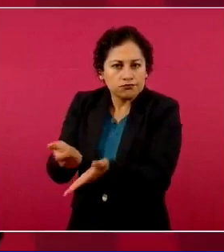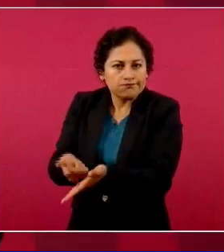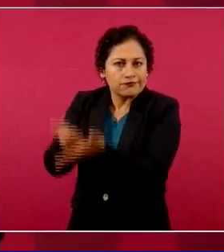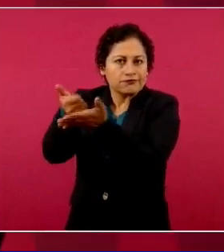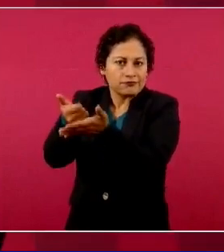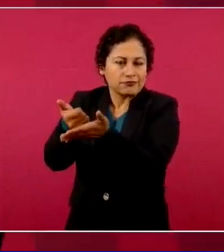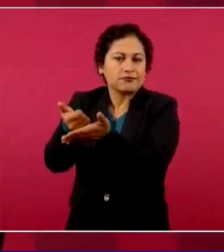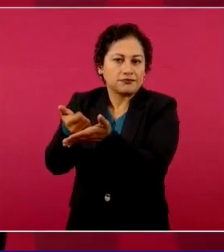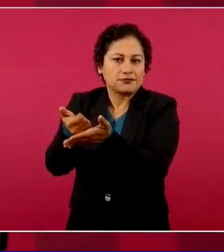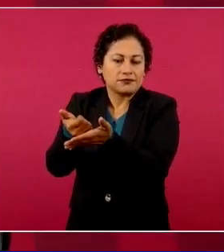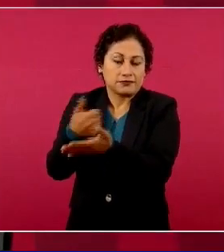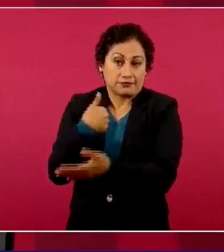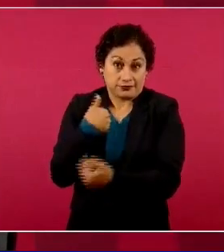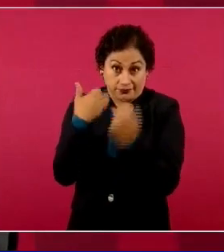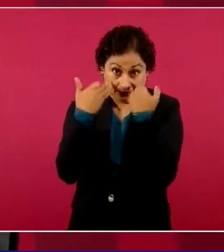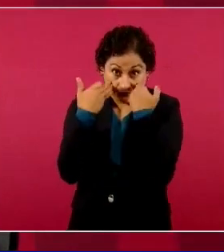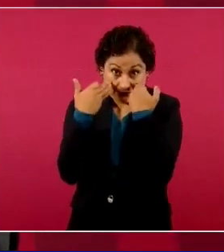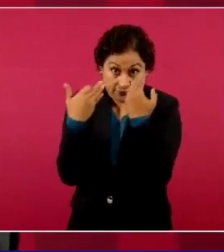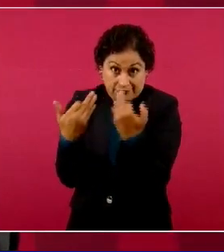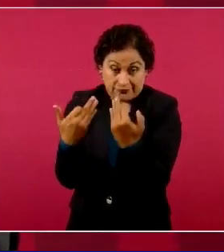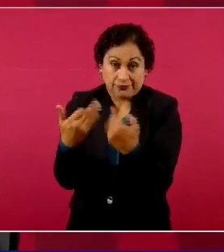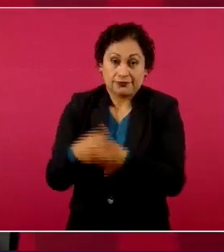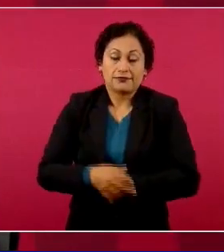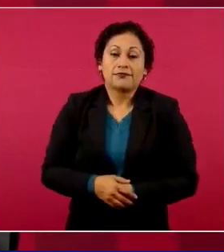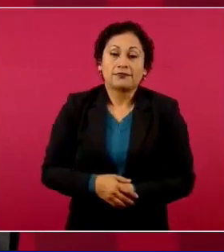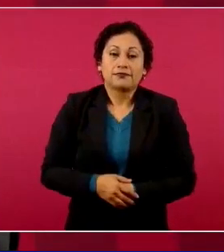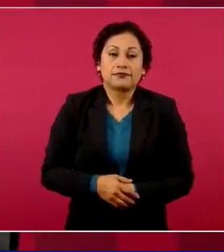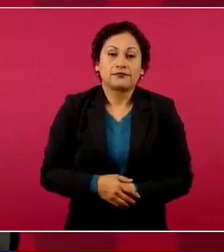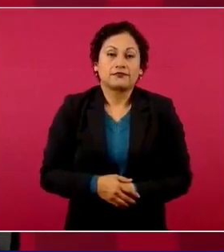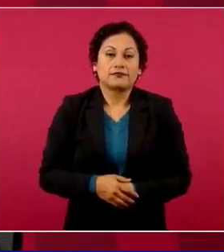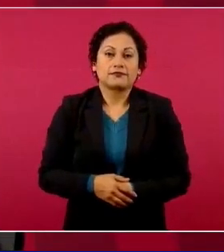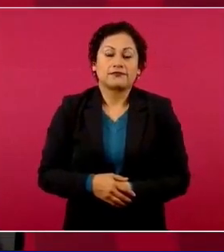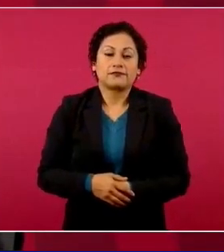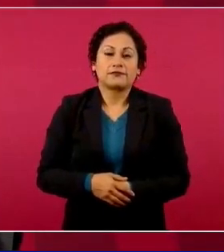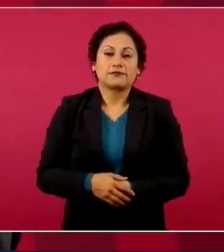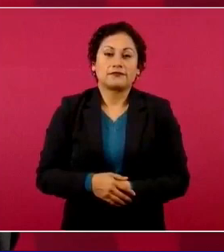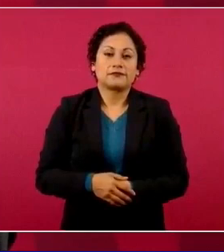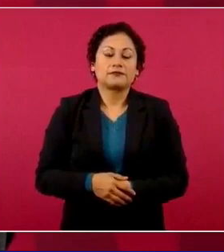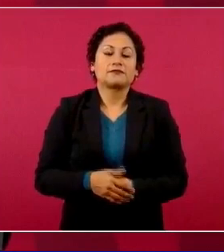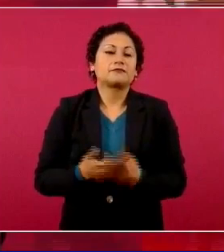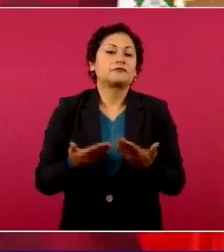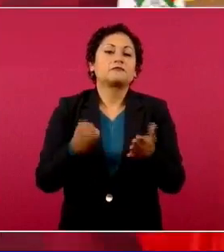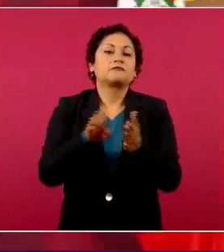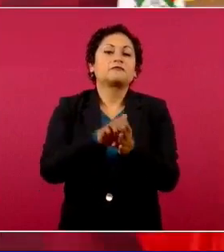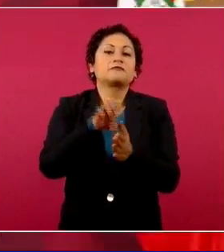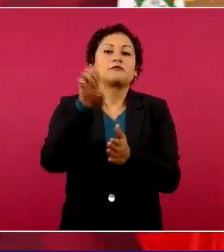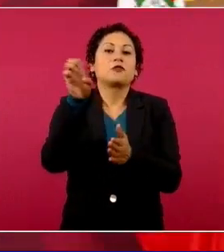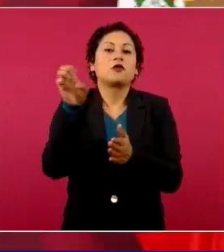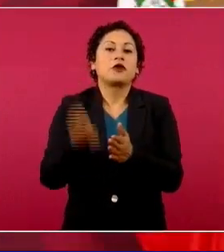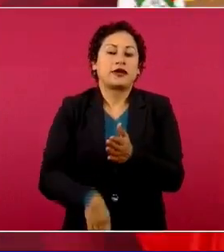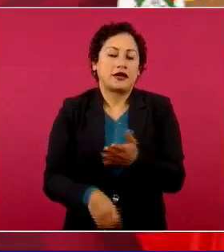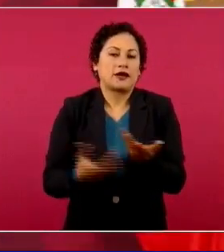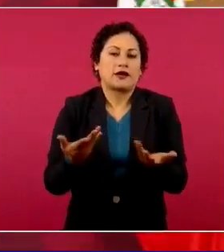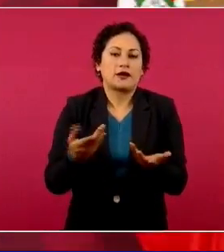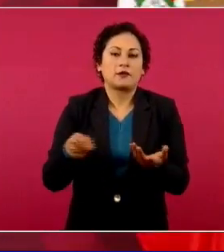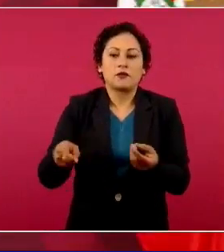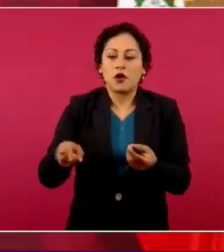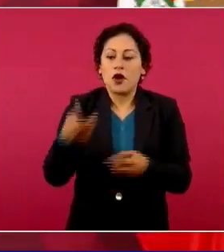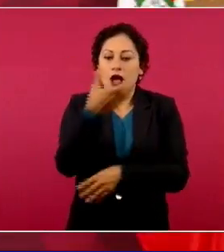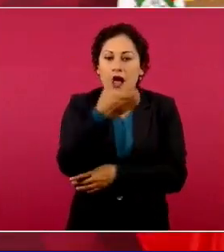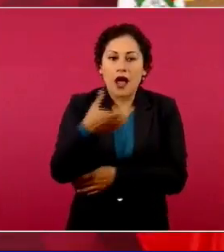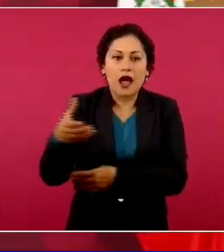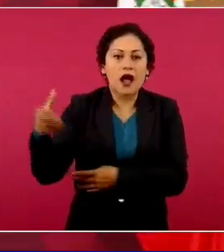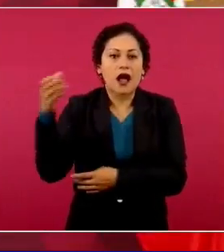Me ha tocado ver cómo alguien te pega un achetazo, un hachazo